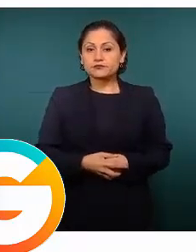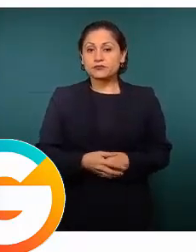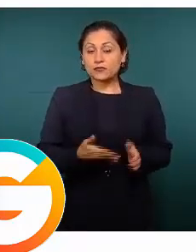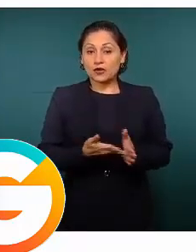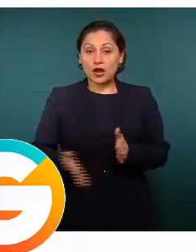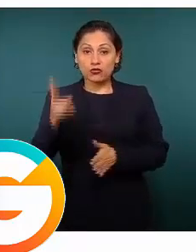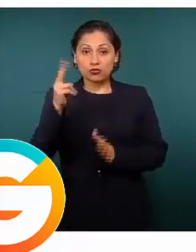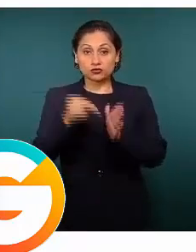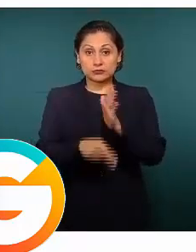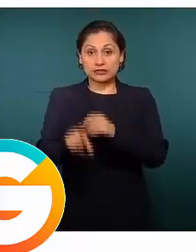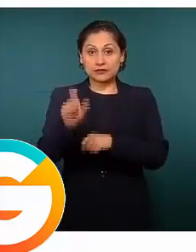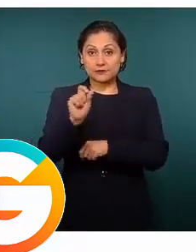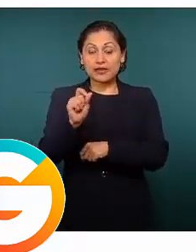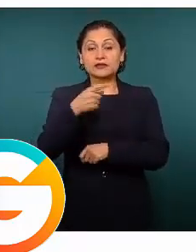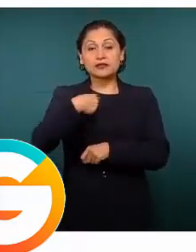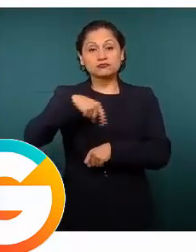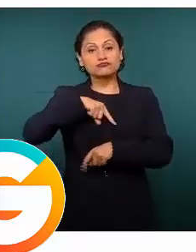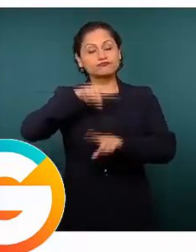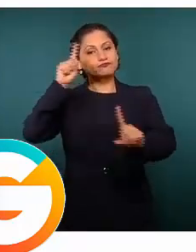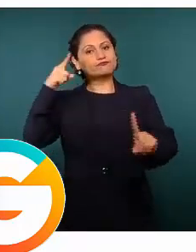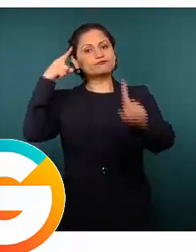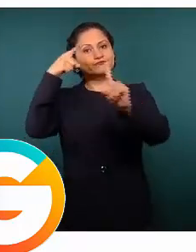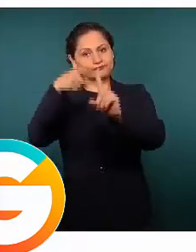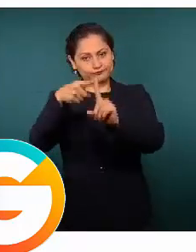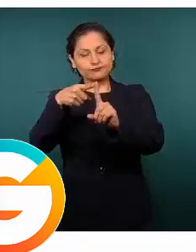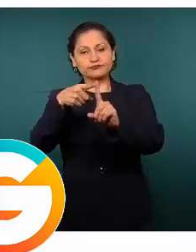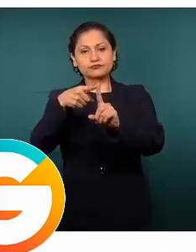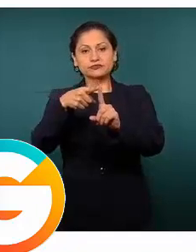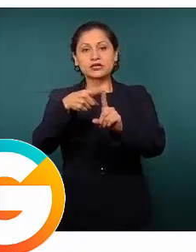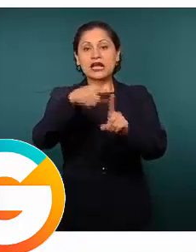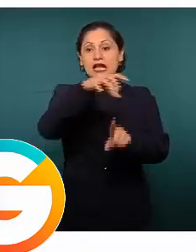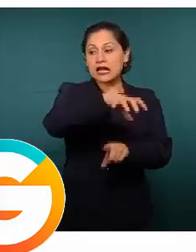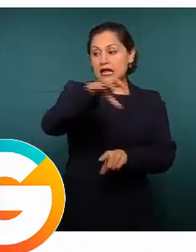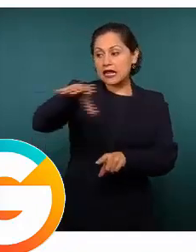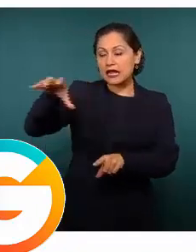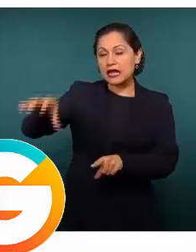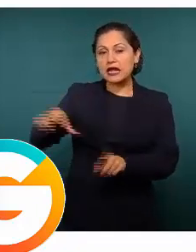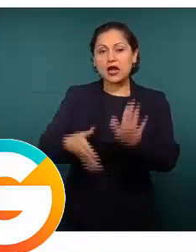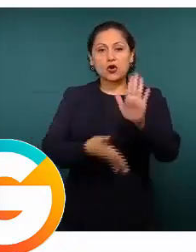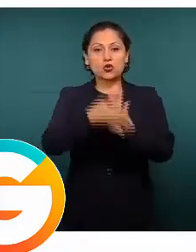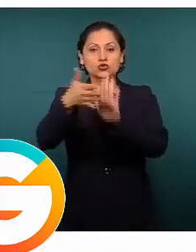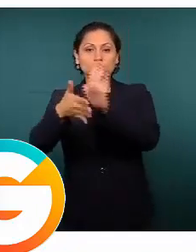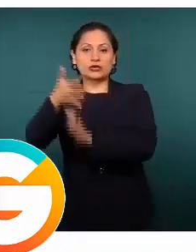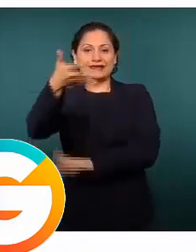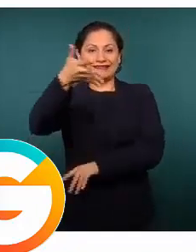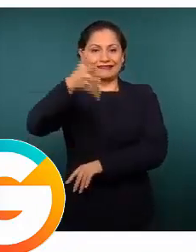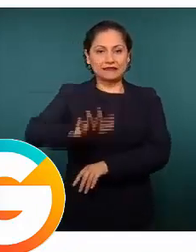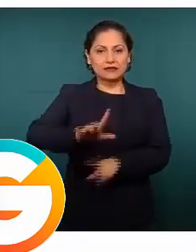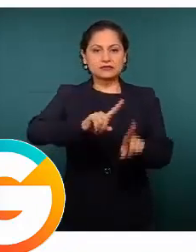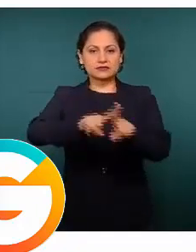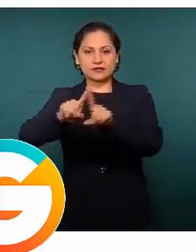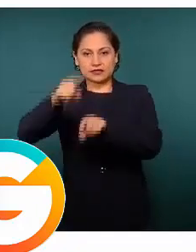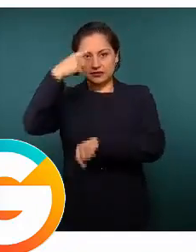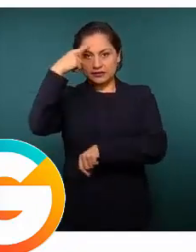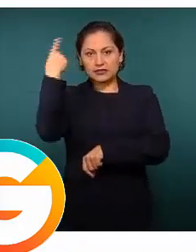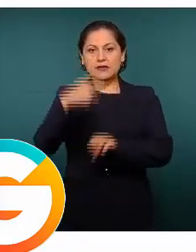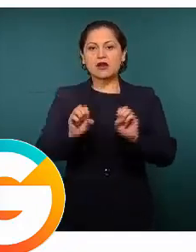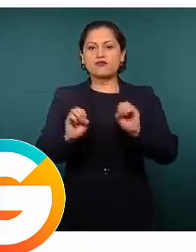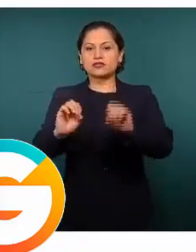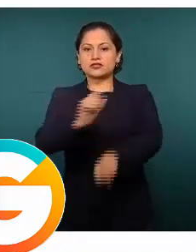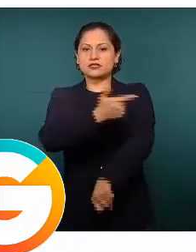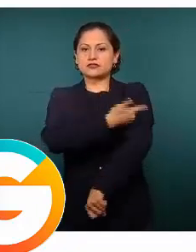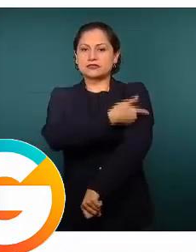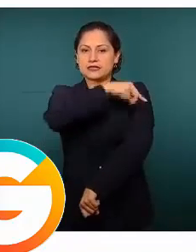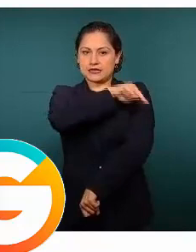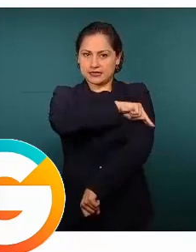año ya los proyectos de construcción de 10 instalaciones, ya iniciaron 10 instalaciones de la Guardia Nacional y